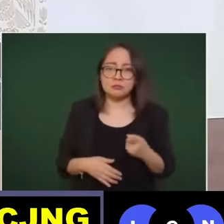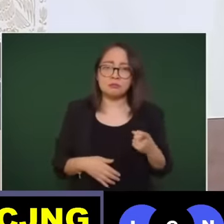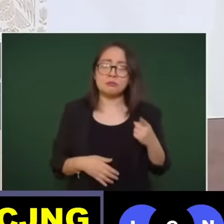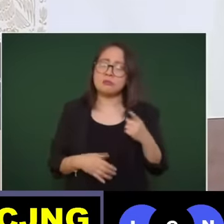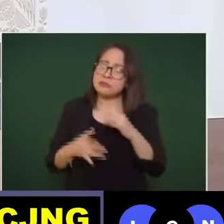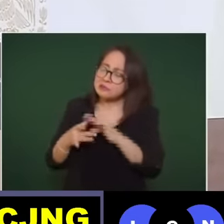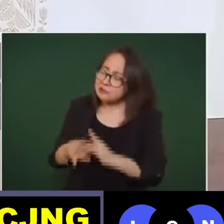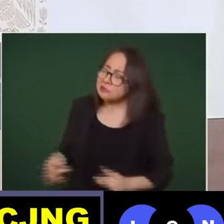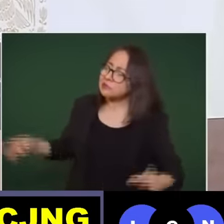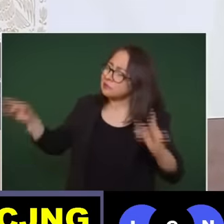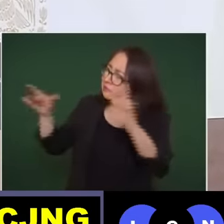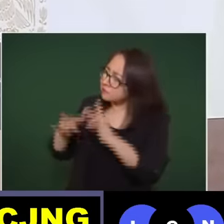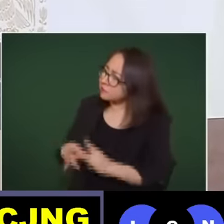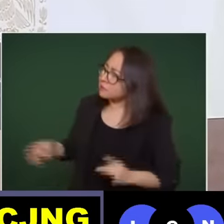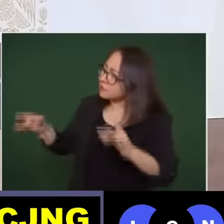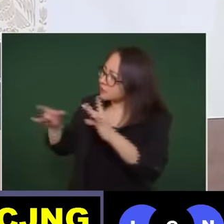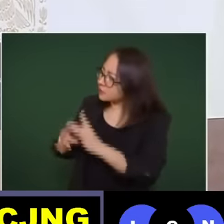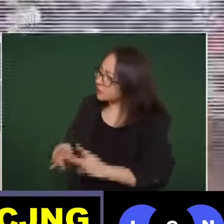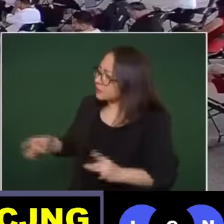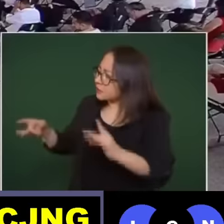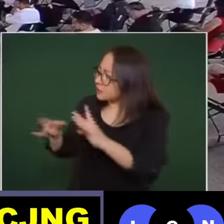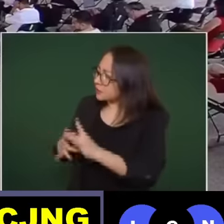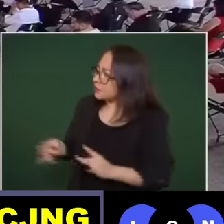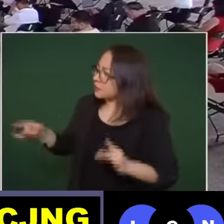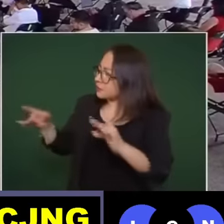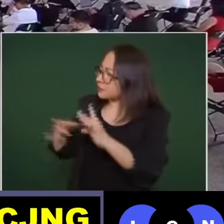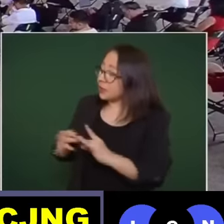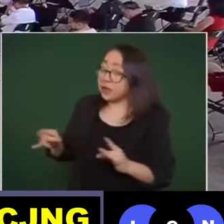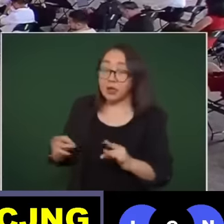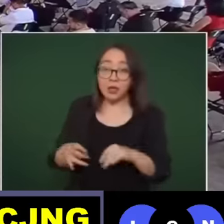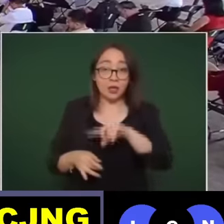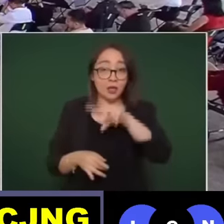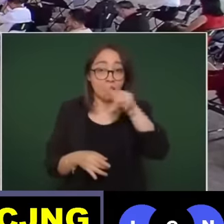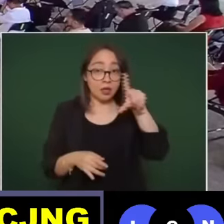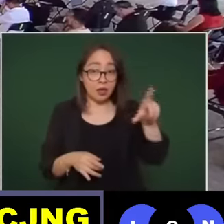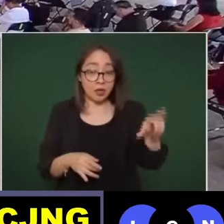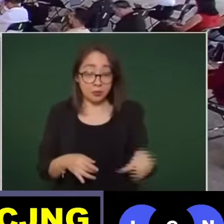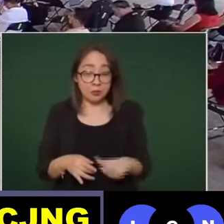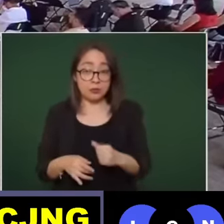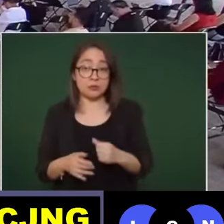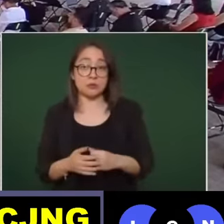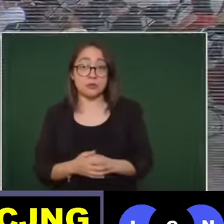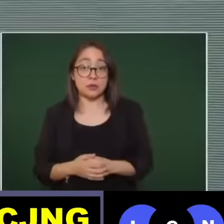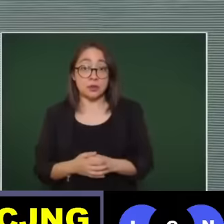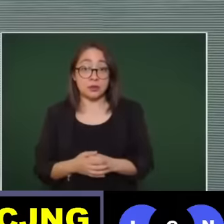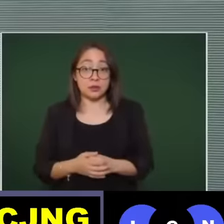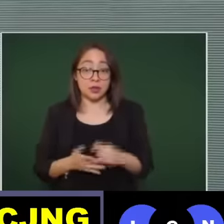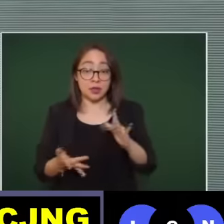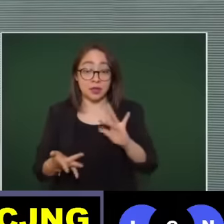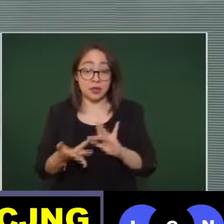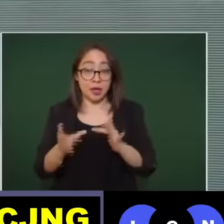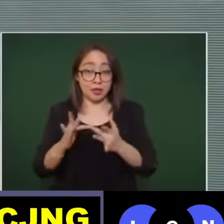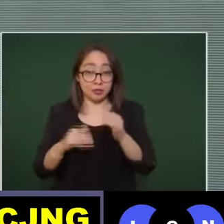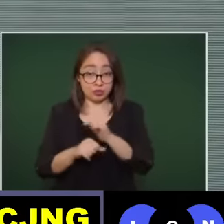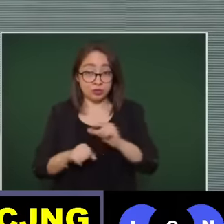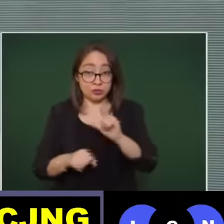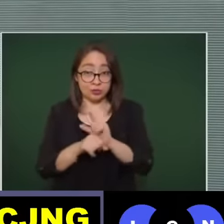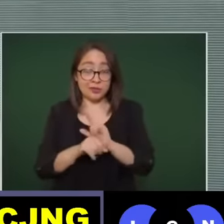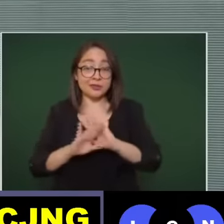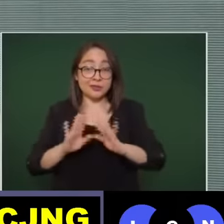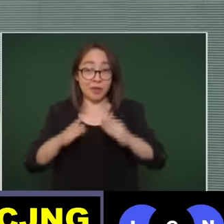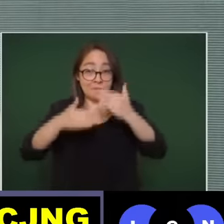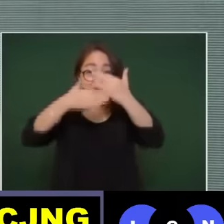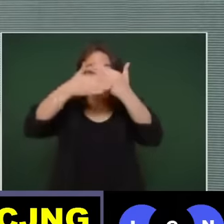y ya en las redes ya aparecía información